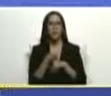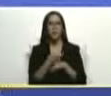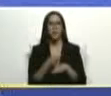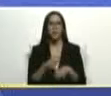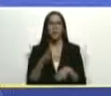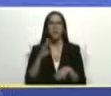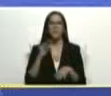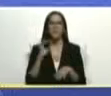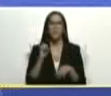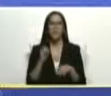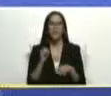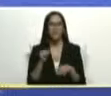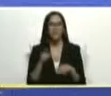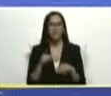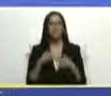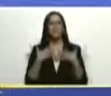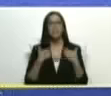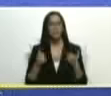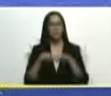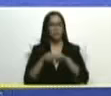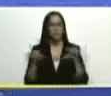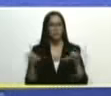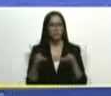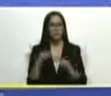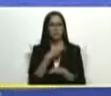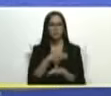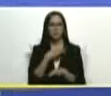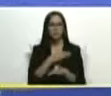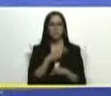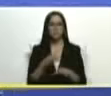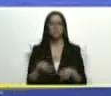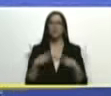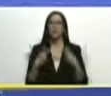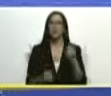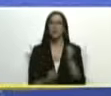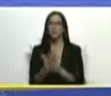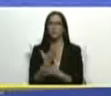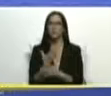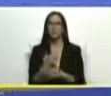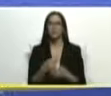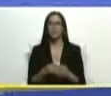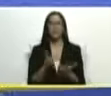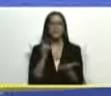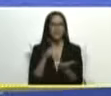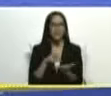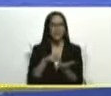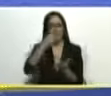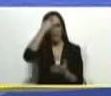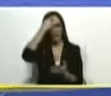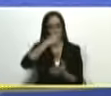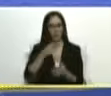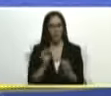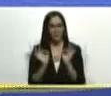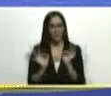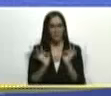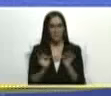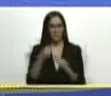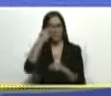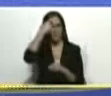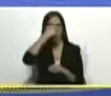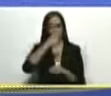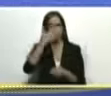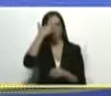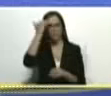bricomiles salud educación y las grandes misiones de nuevas generaciones y fundacionales lleguen al pueblo sobre todo al pueblo olvidado